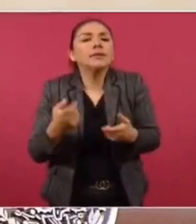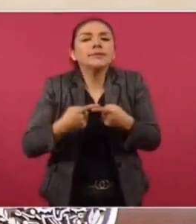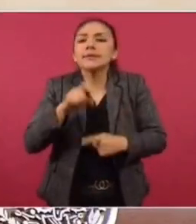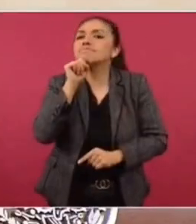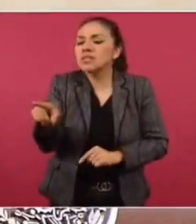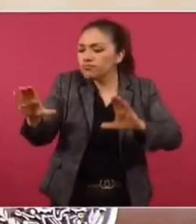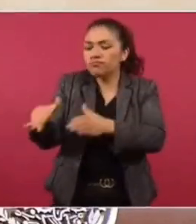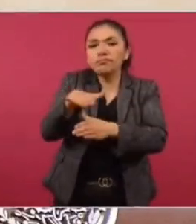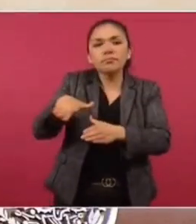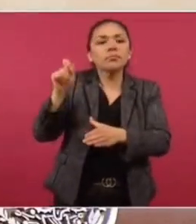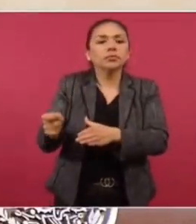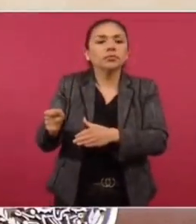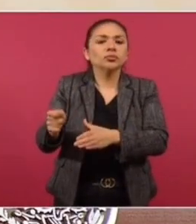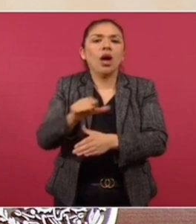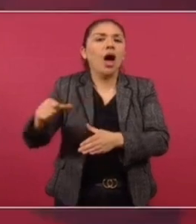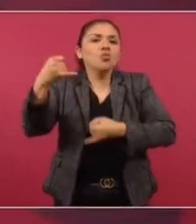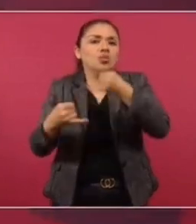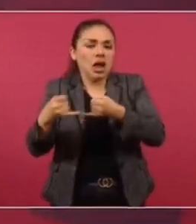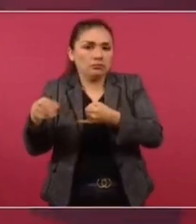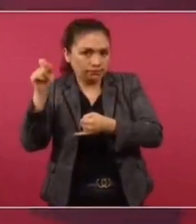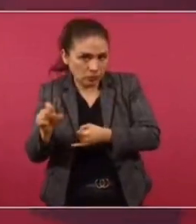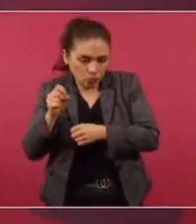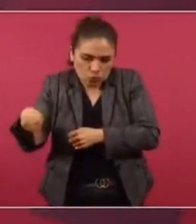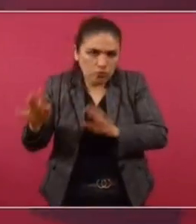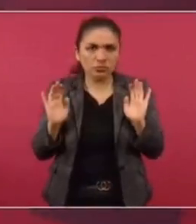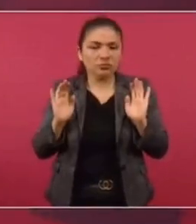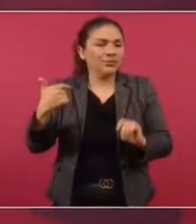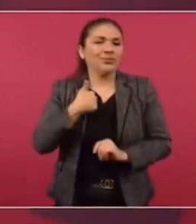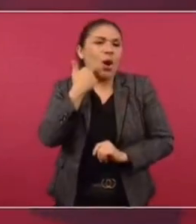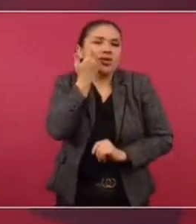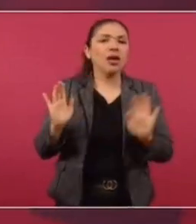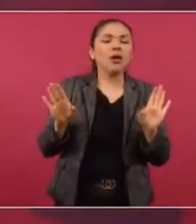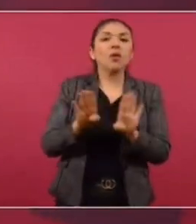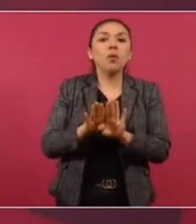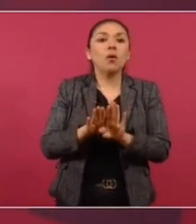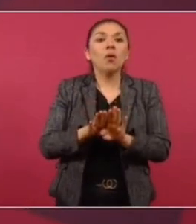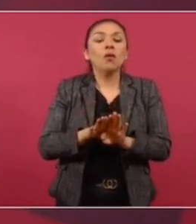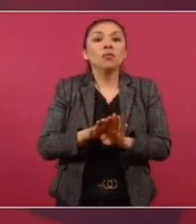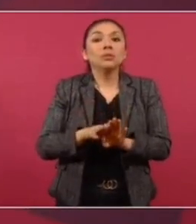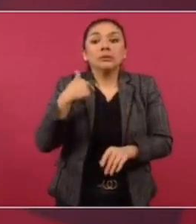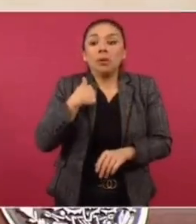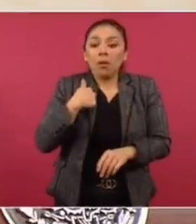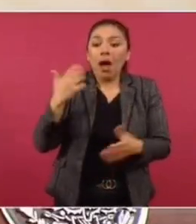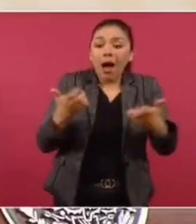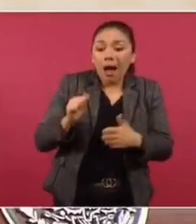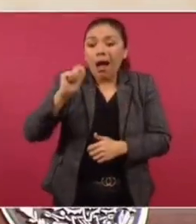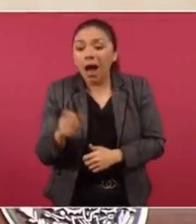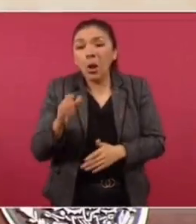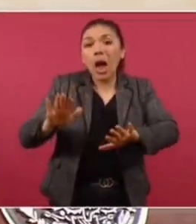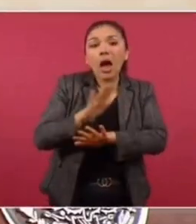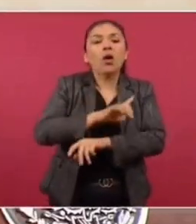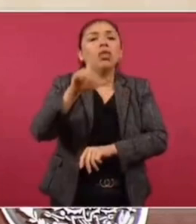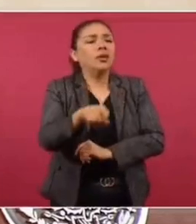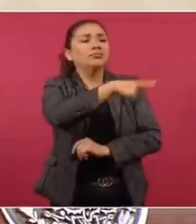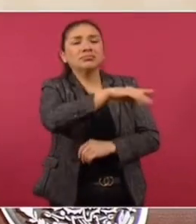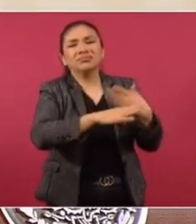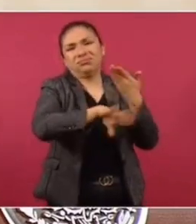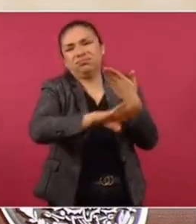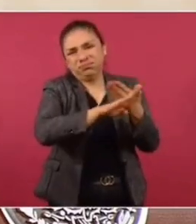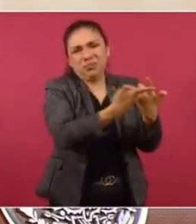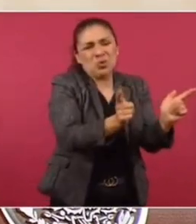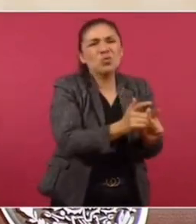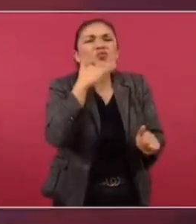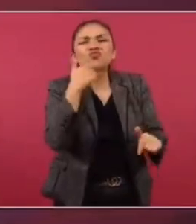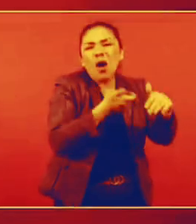integrantes del Poder Judicial. Y no queremos dar motivos para que los adversarios, conservadores,